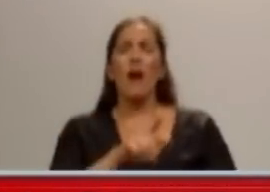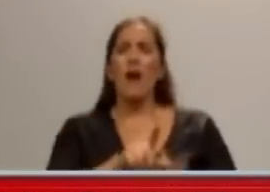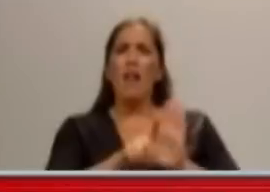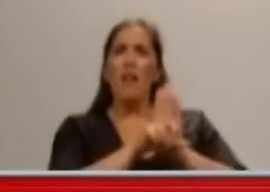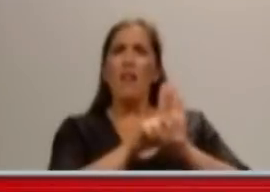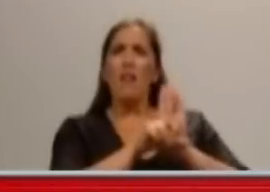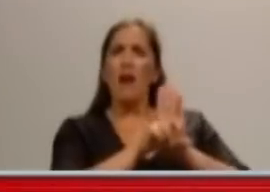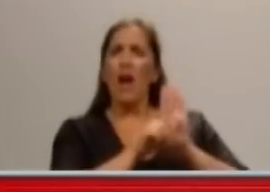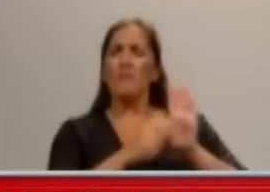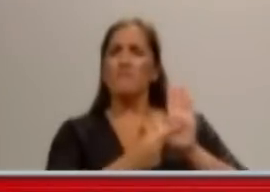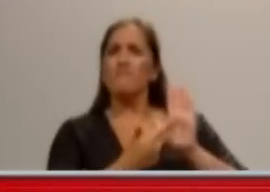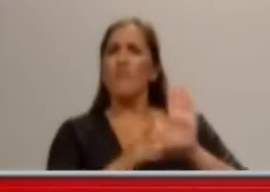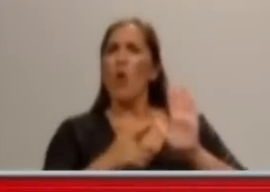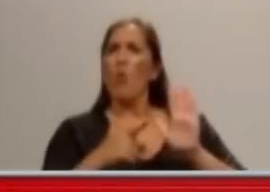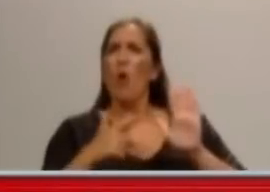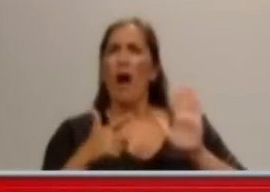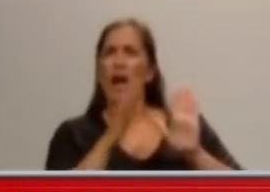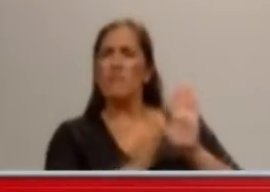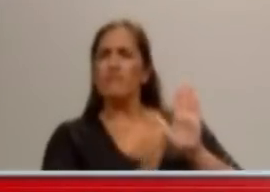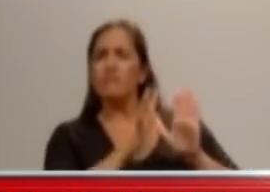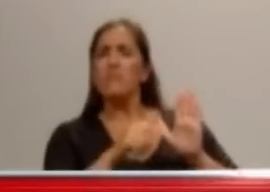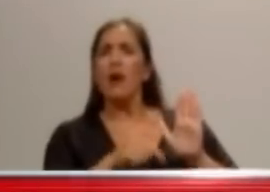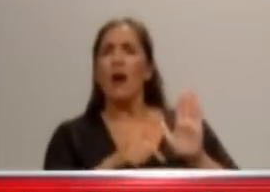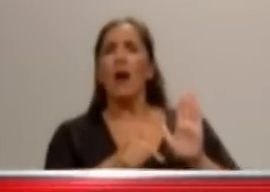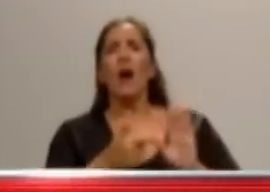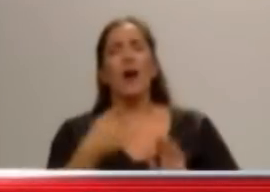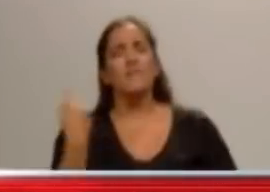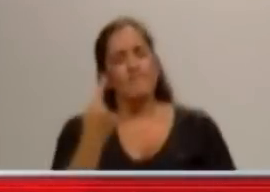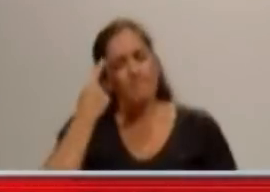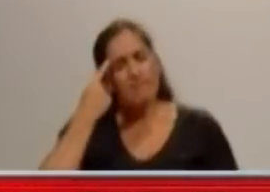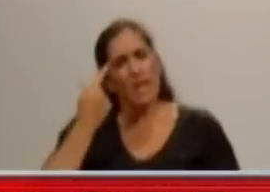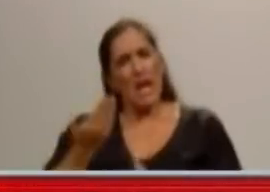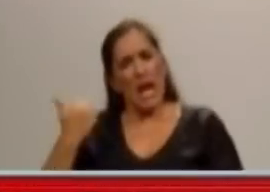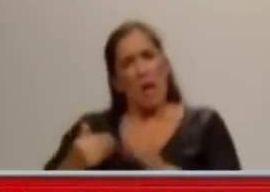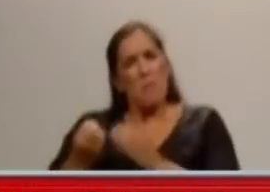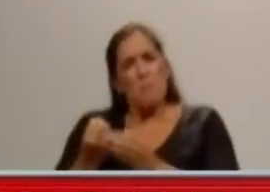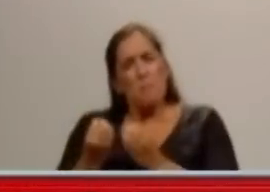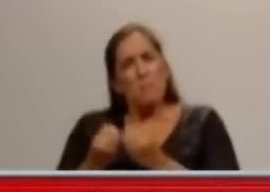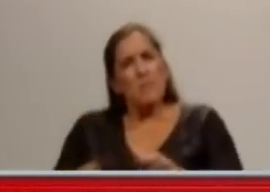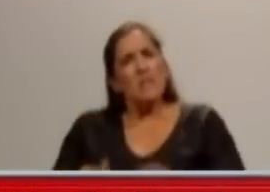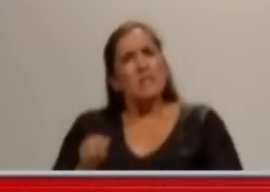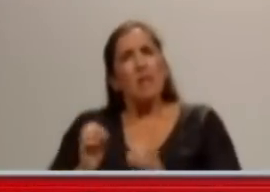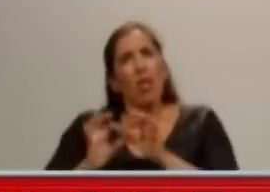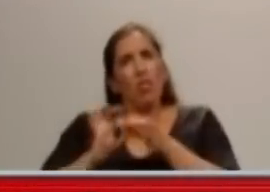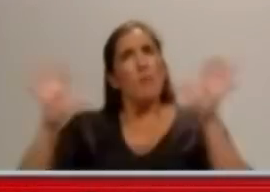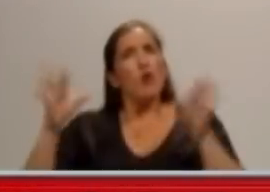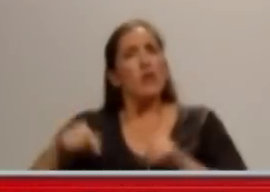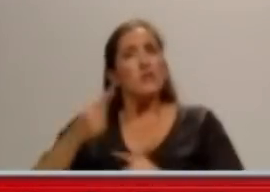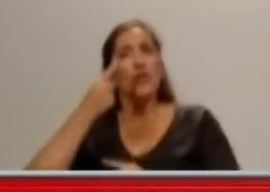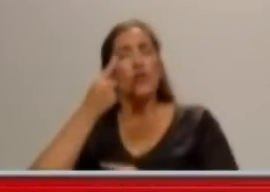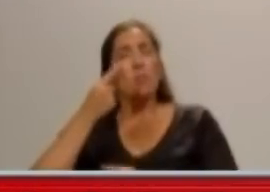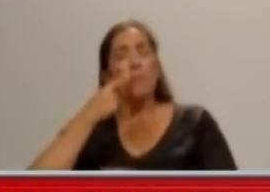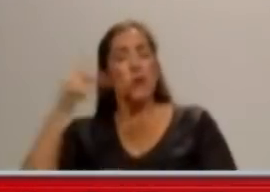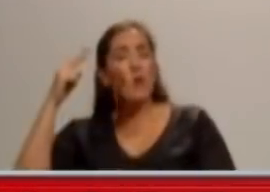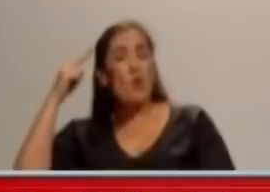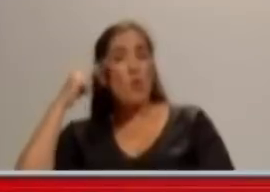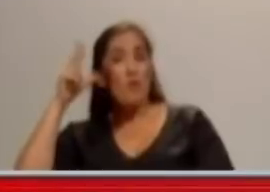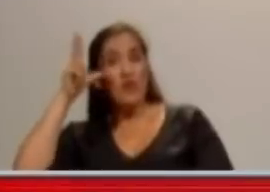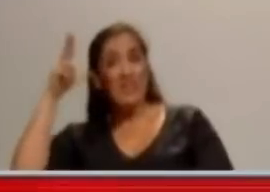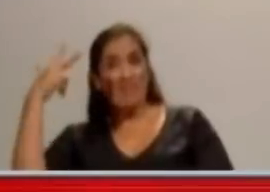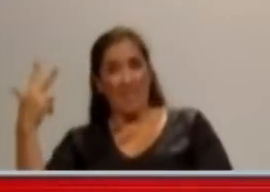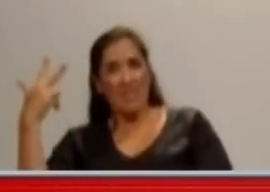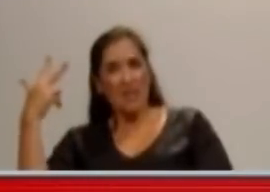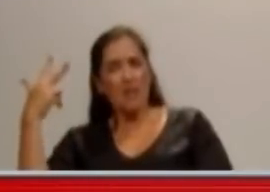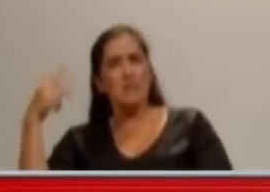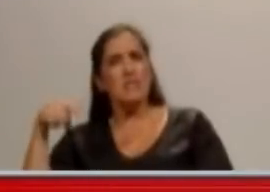en donde estamos frente a este magnicidio institucional. Lo que está pasando en la Argentina, estamos hablando de gente de prestigio que se presta a esta